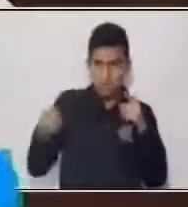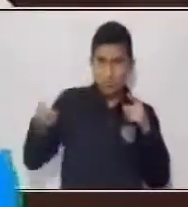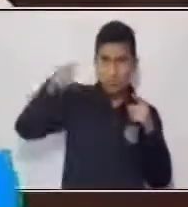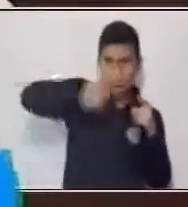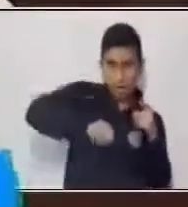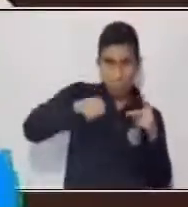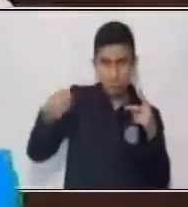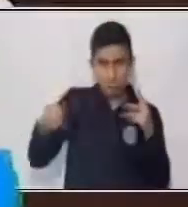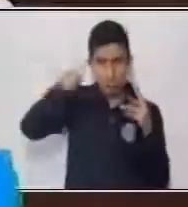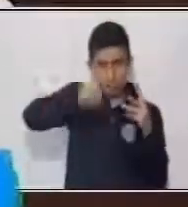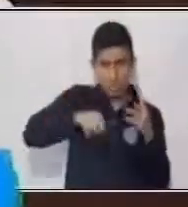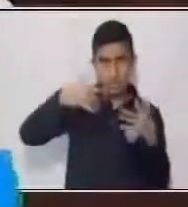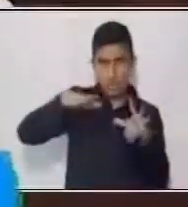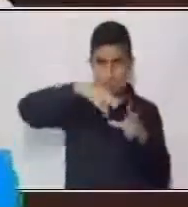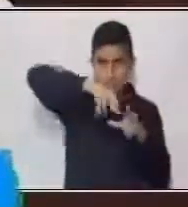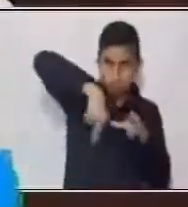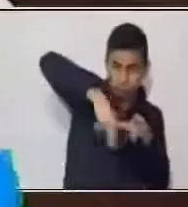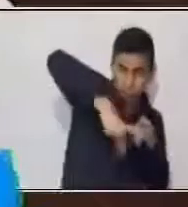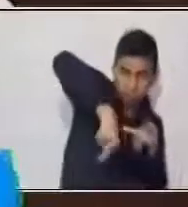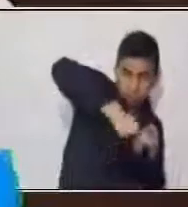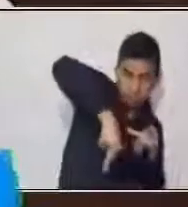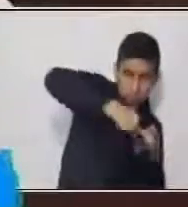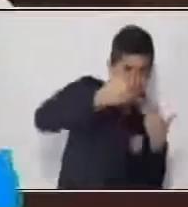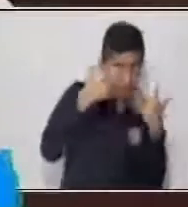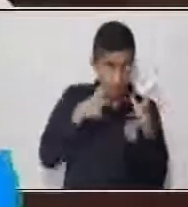A ver, en lo que tú estás disolviendo.